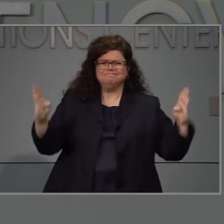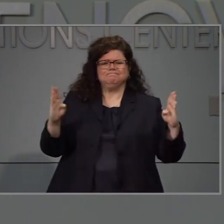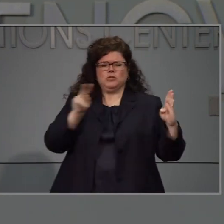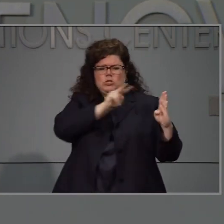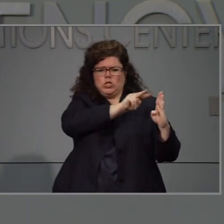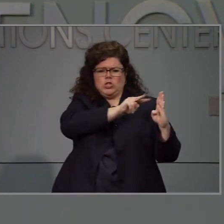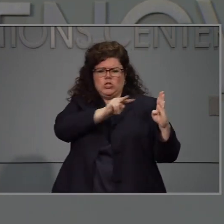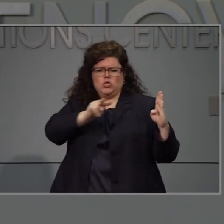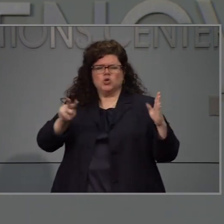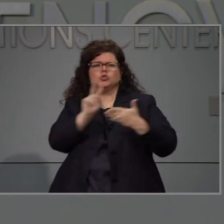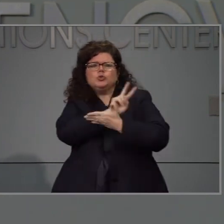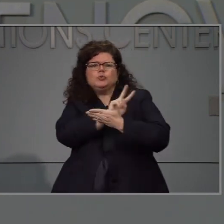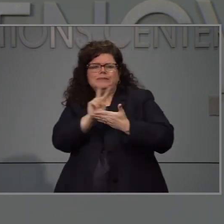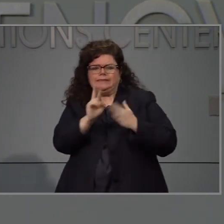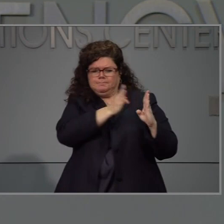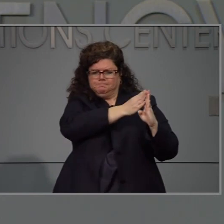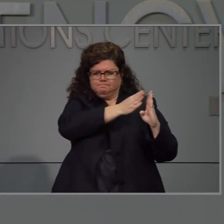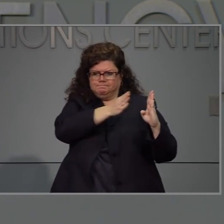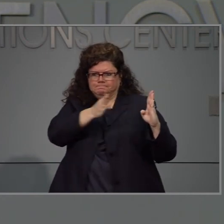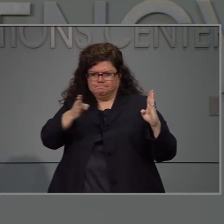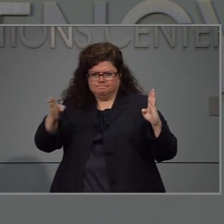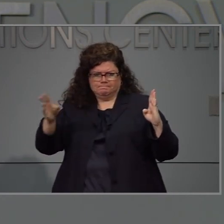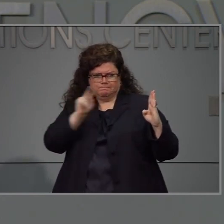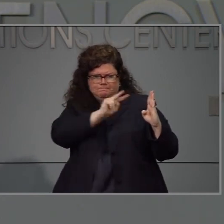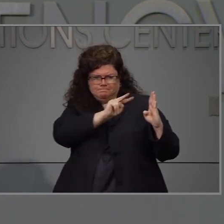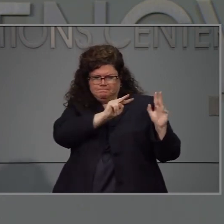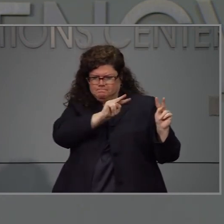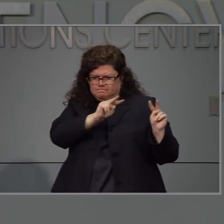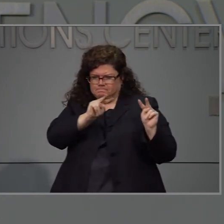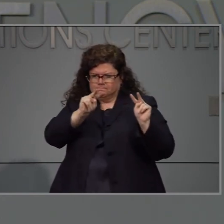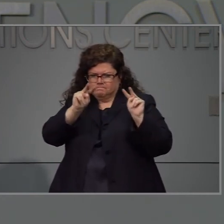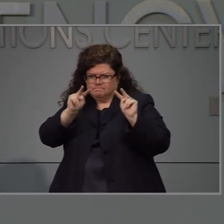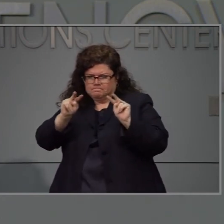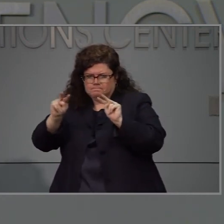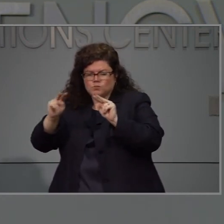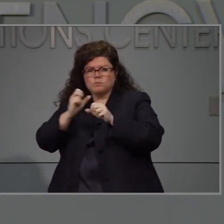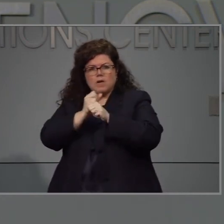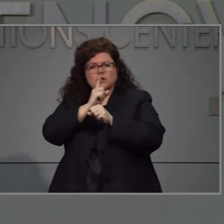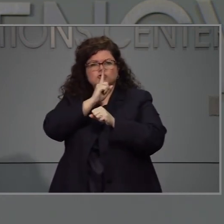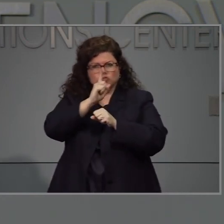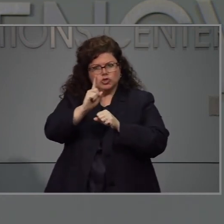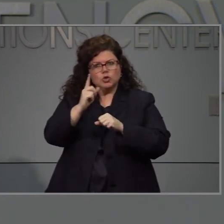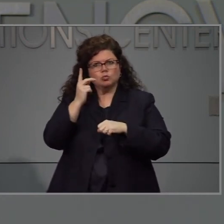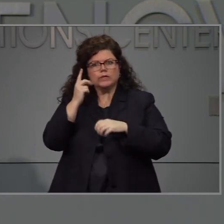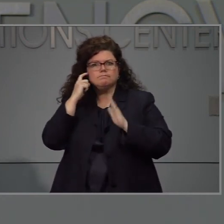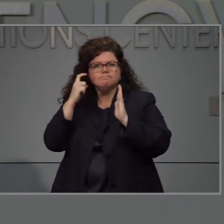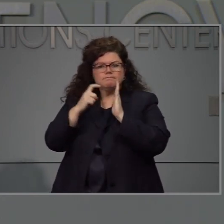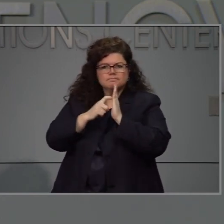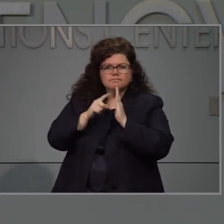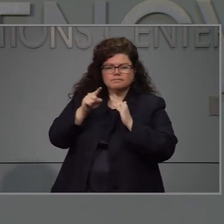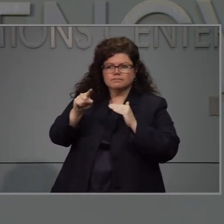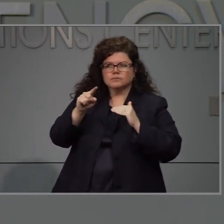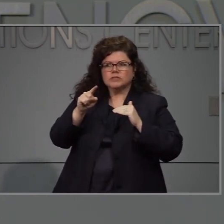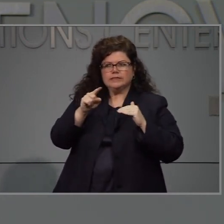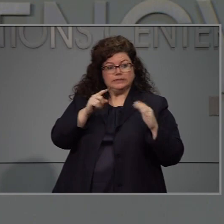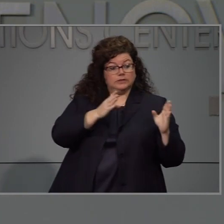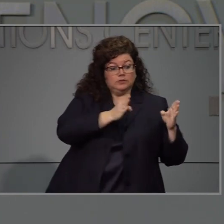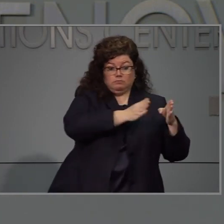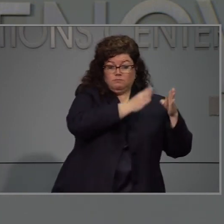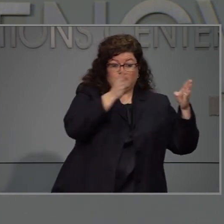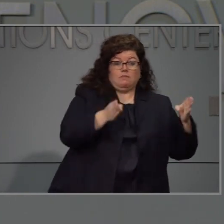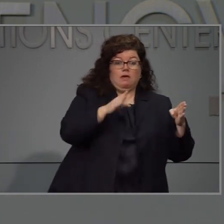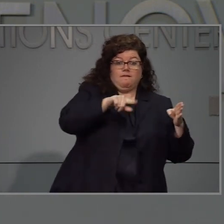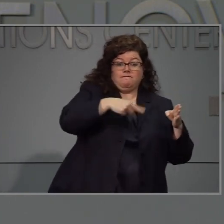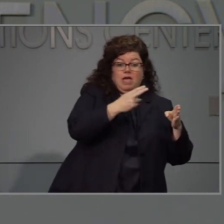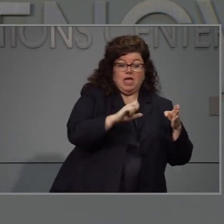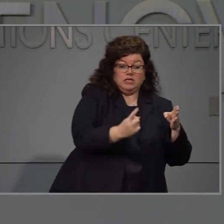decir es que contemplamos un periodo de dos semanas para las fase uno, porque queríamos cerciorarnos de que veíamos un